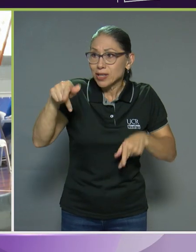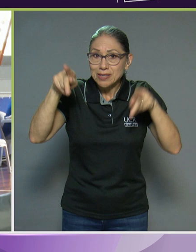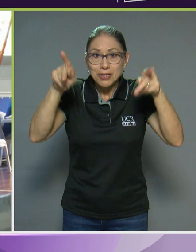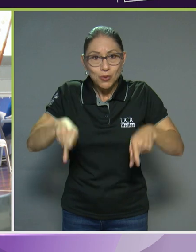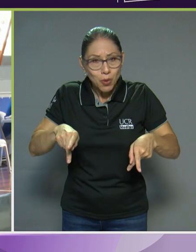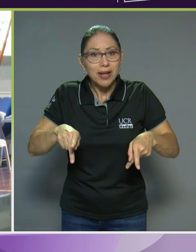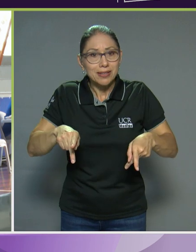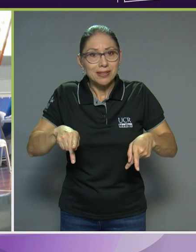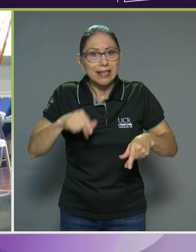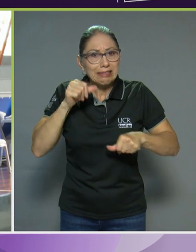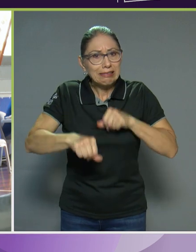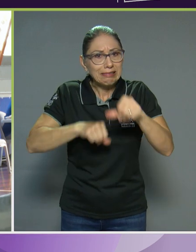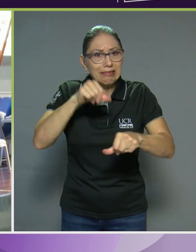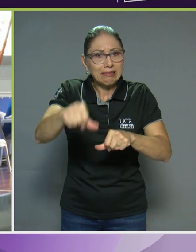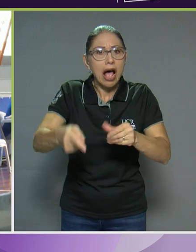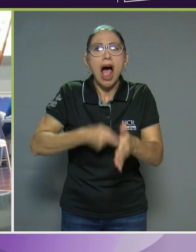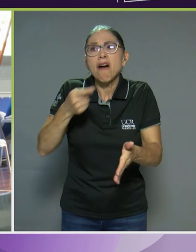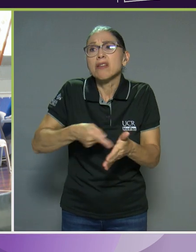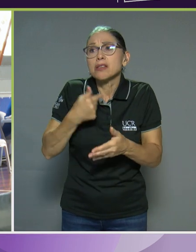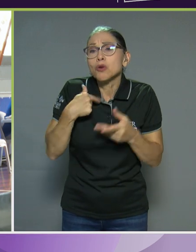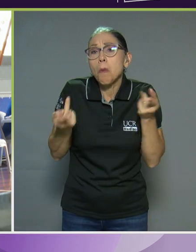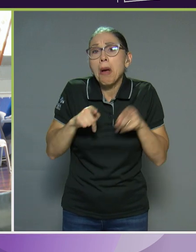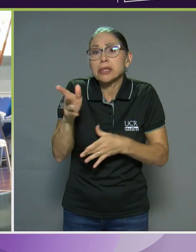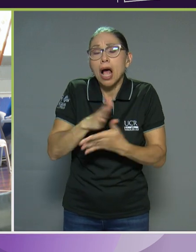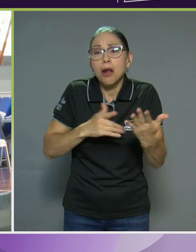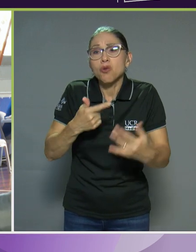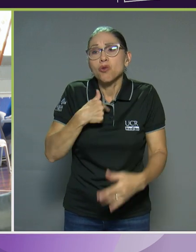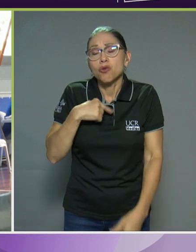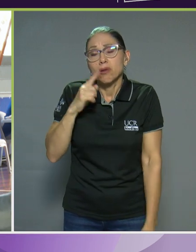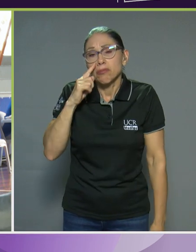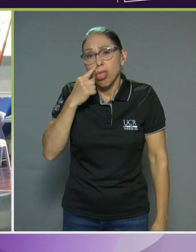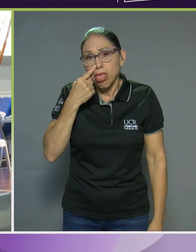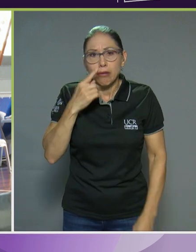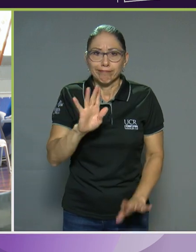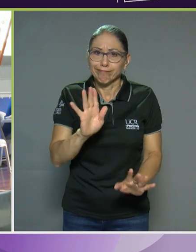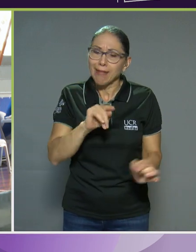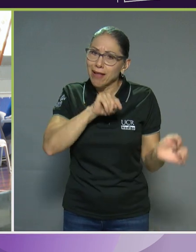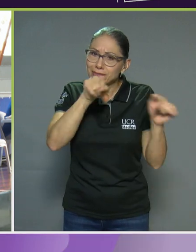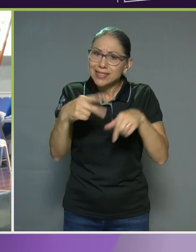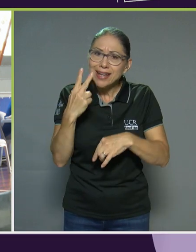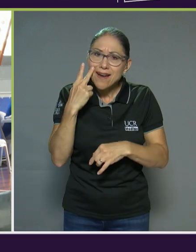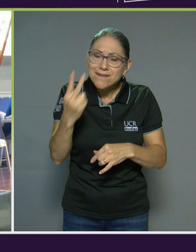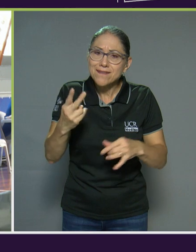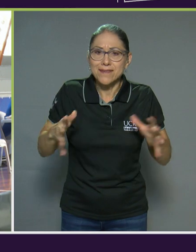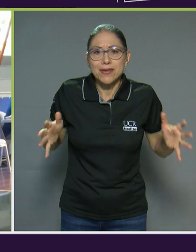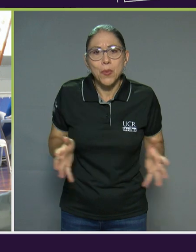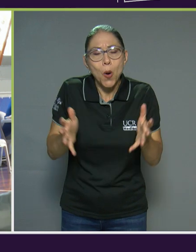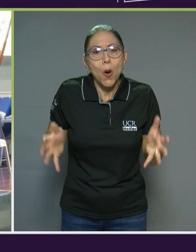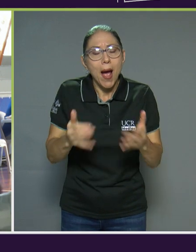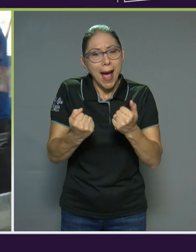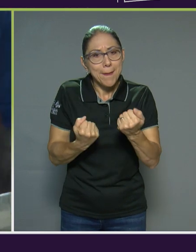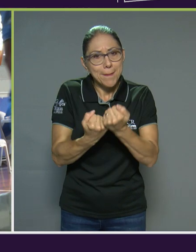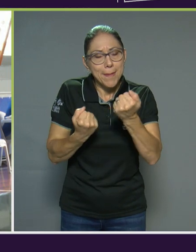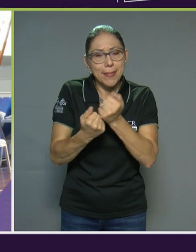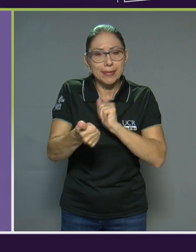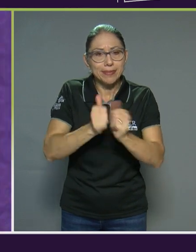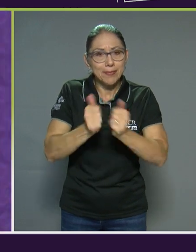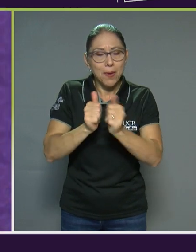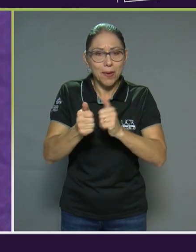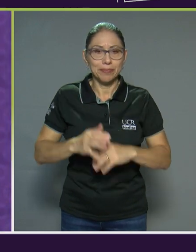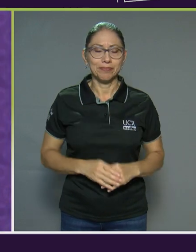ahueva por algunas otras cosas. Entonces, venir a ver y motivarse y apoyar también lo que es el deporte.